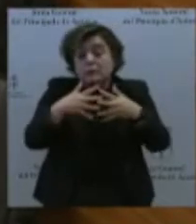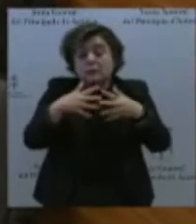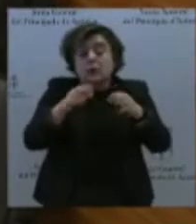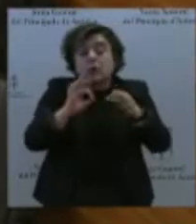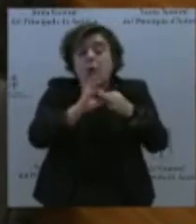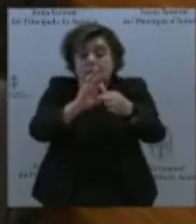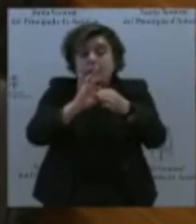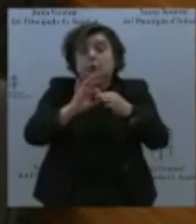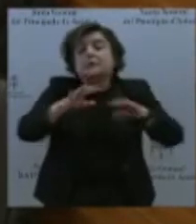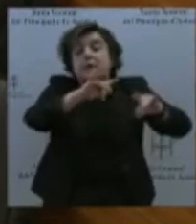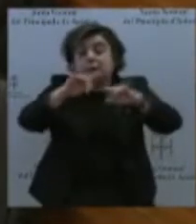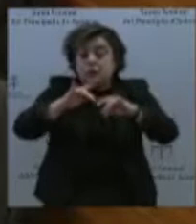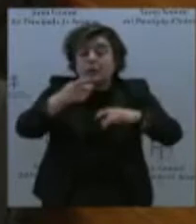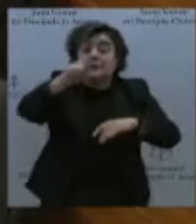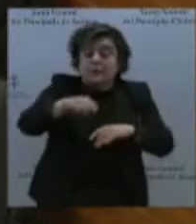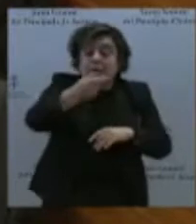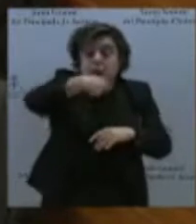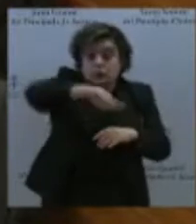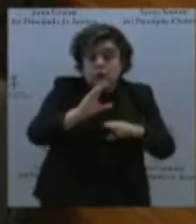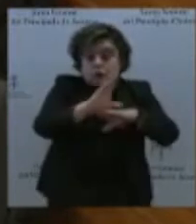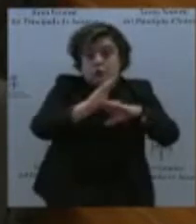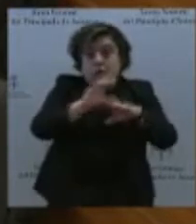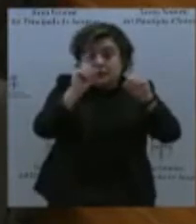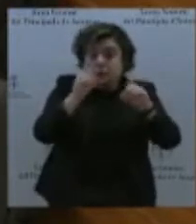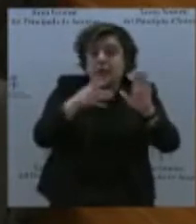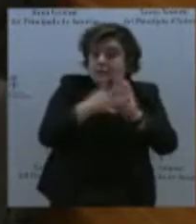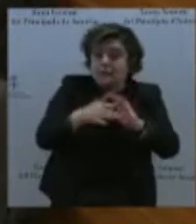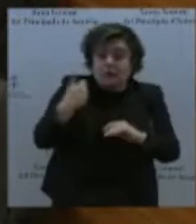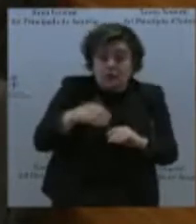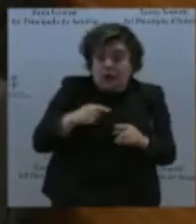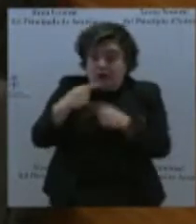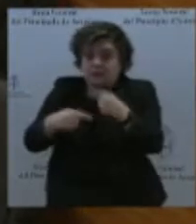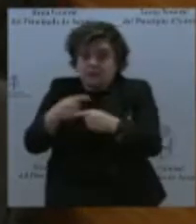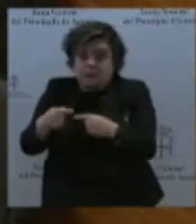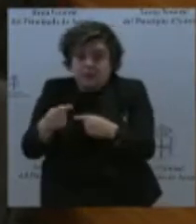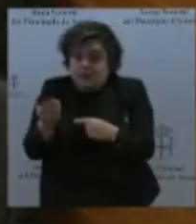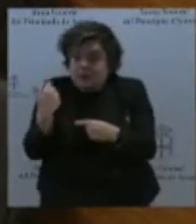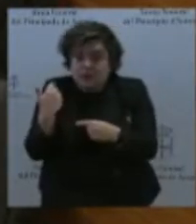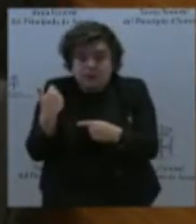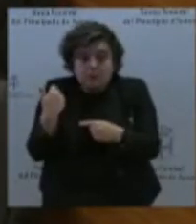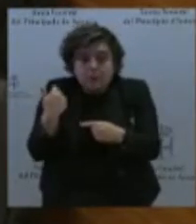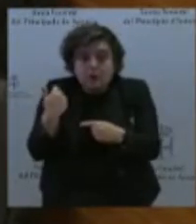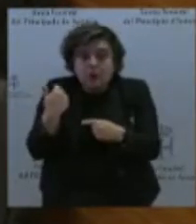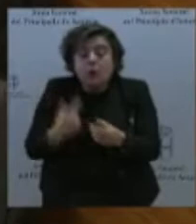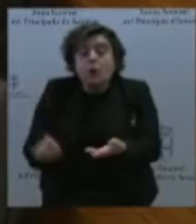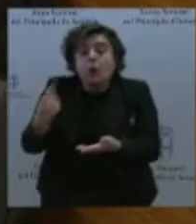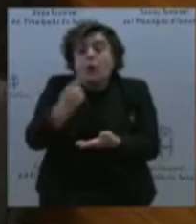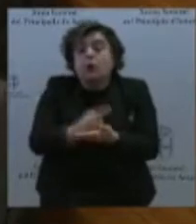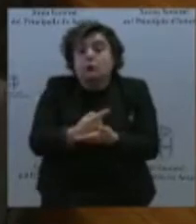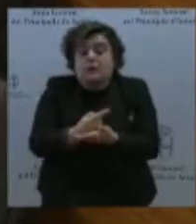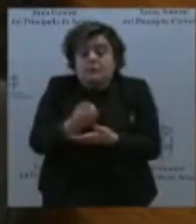Así lo hemos explicado ya en varias ocasiones a las familias y hace ya todavía poquito ha vuelto a informarles la directora general de Planificación